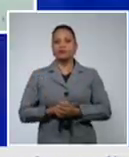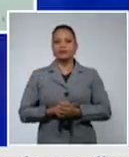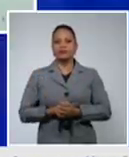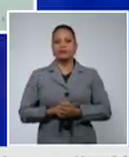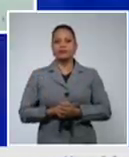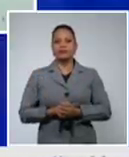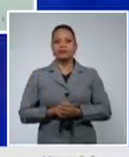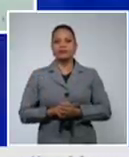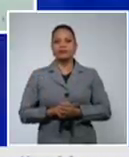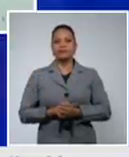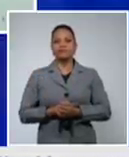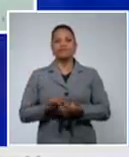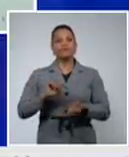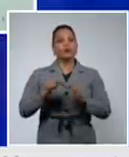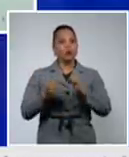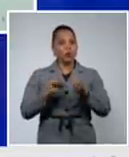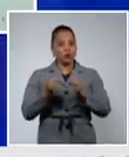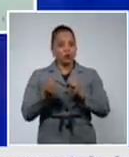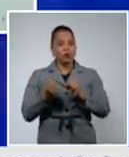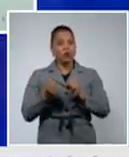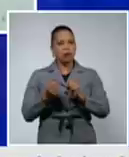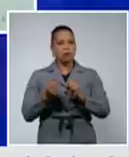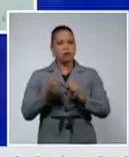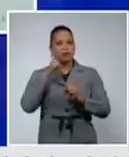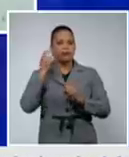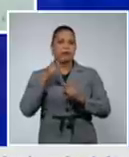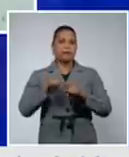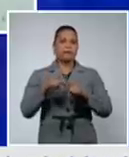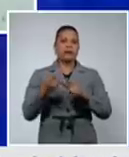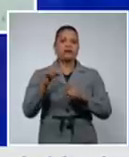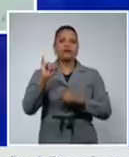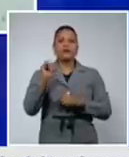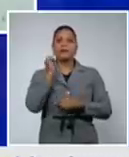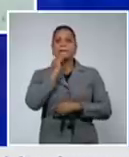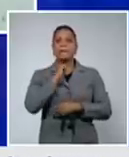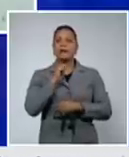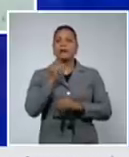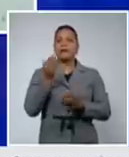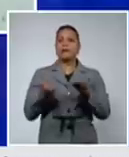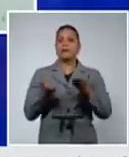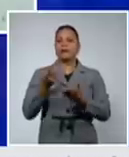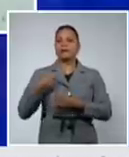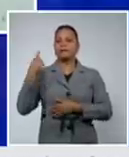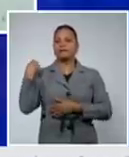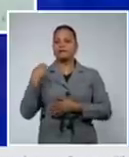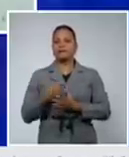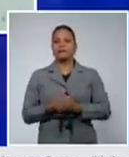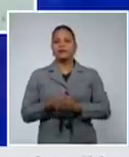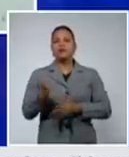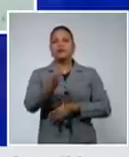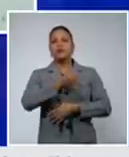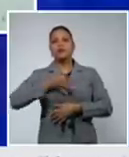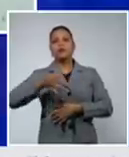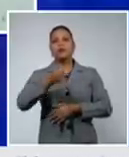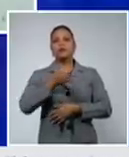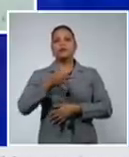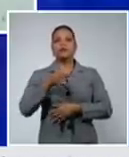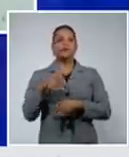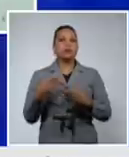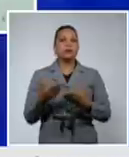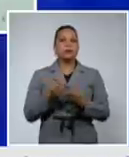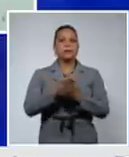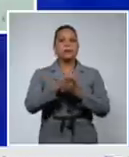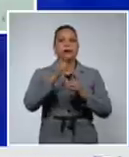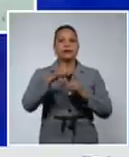controlada la pandemia no obstante 6 casos más que el día de ayer de los municipios Matanzas